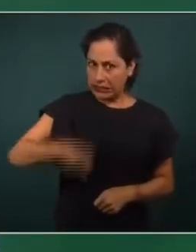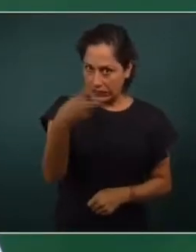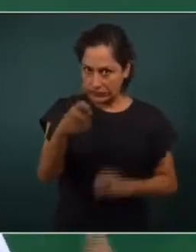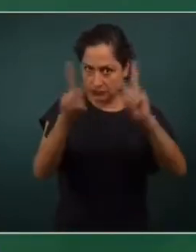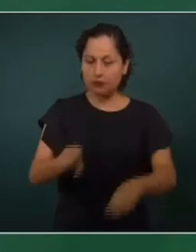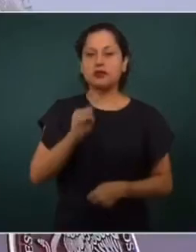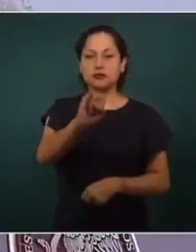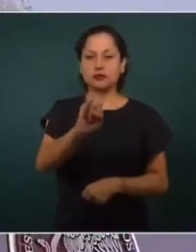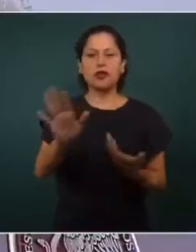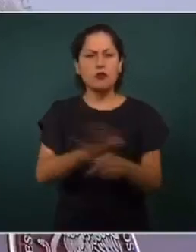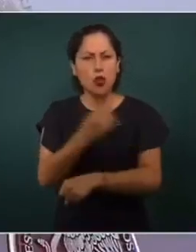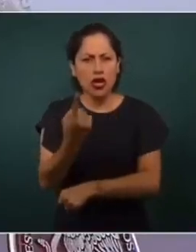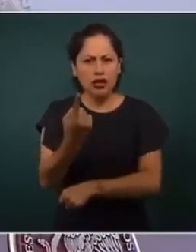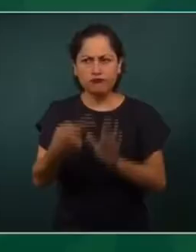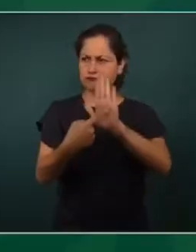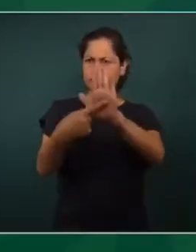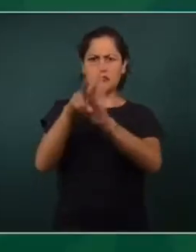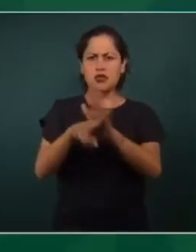¿Para qué?